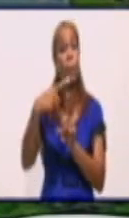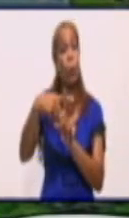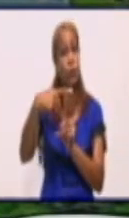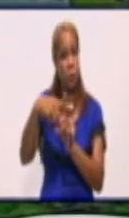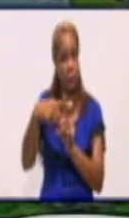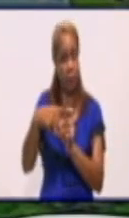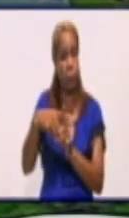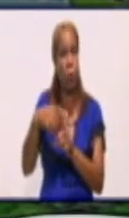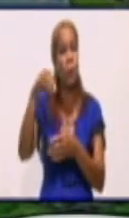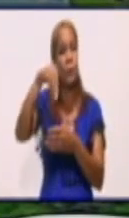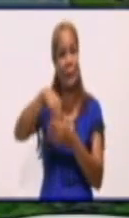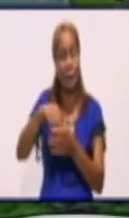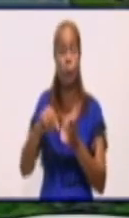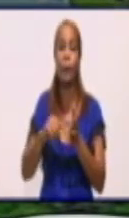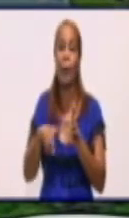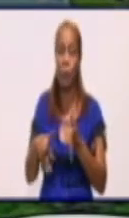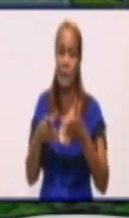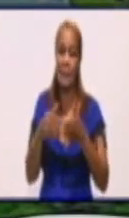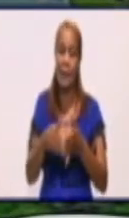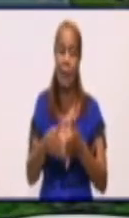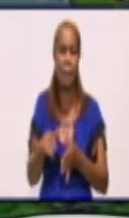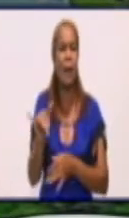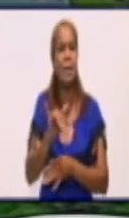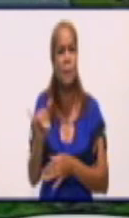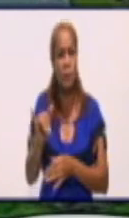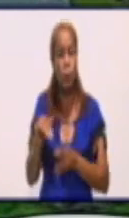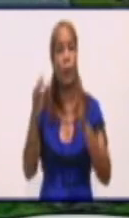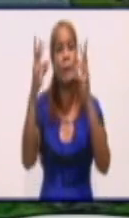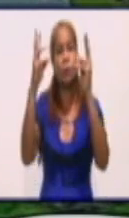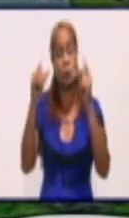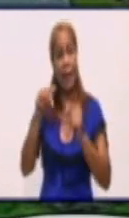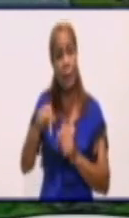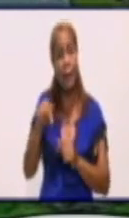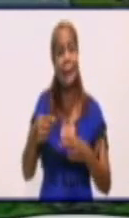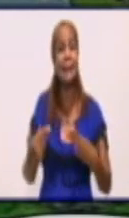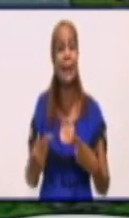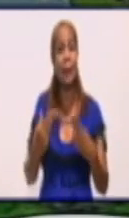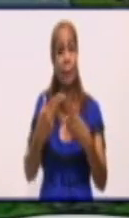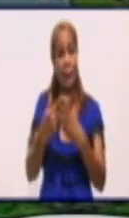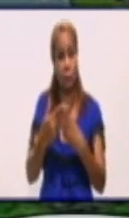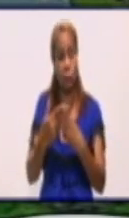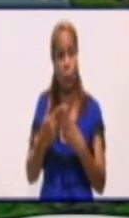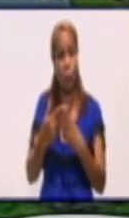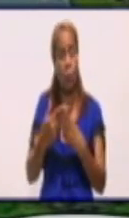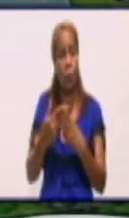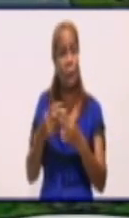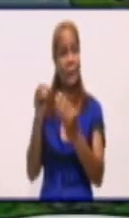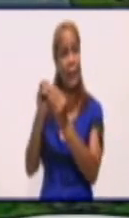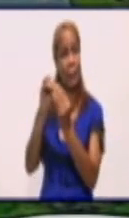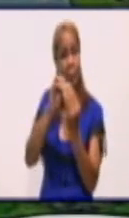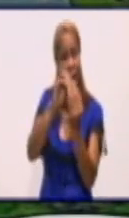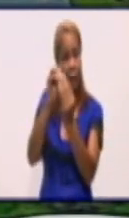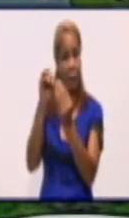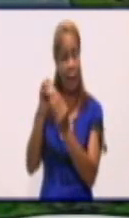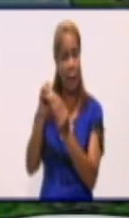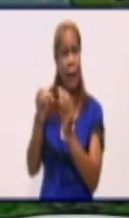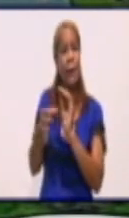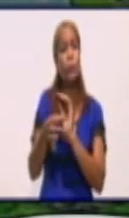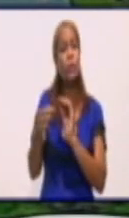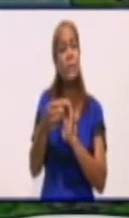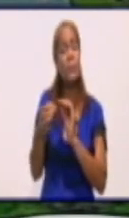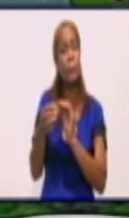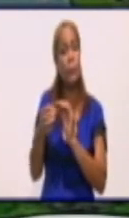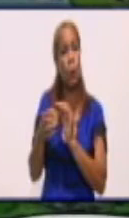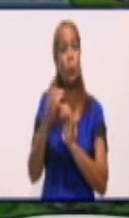dentro de los datos que nos acabas de ofrecer, este evento de transmisión local en el municipio de Niquero, que pone además